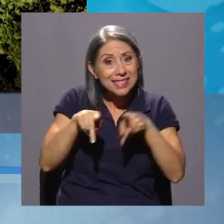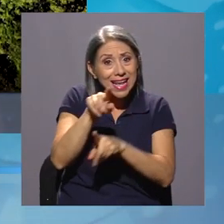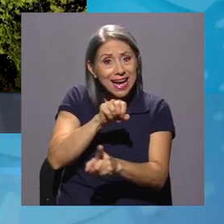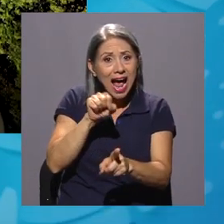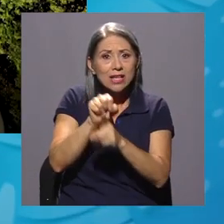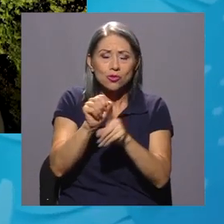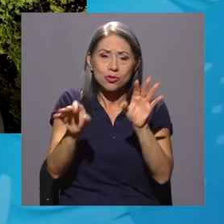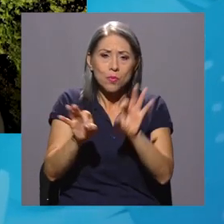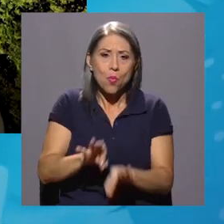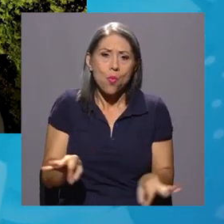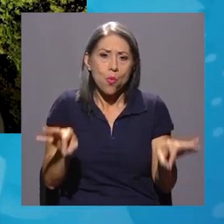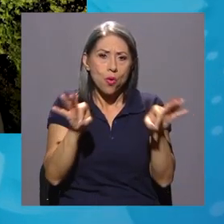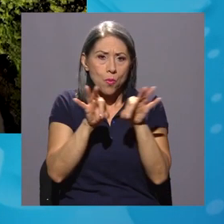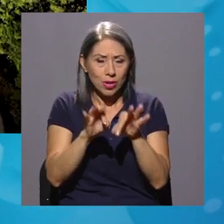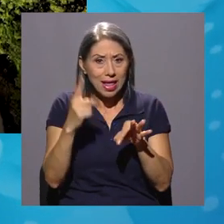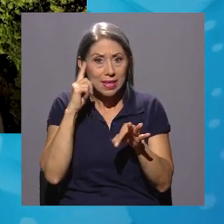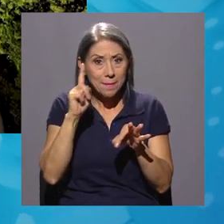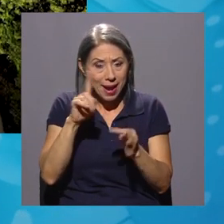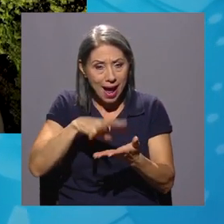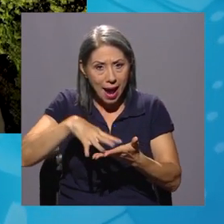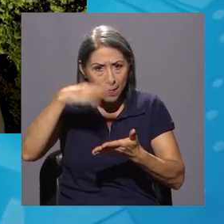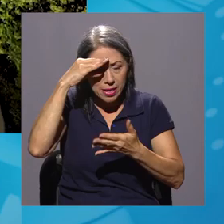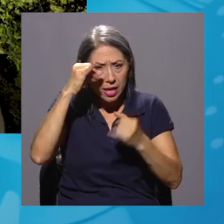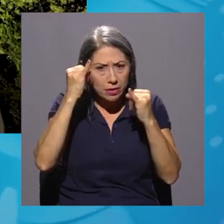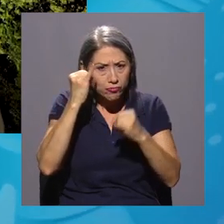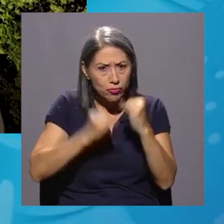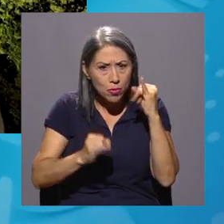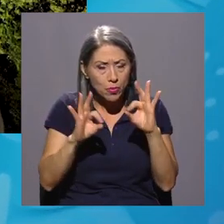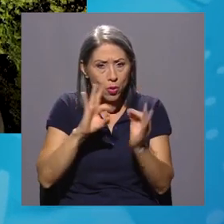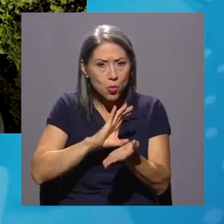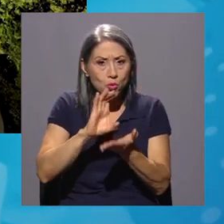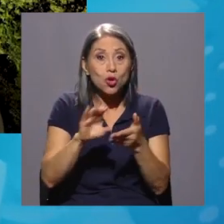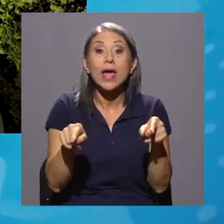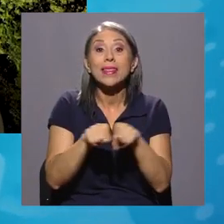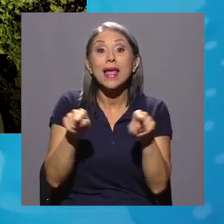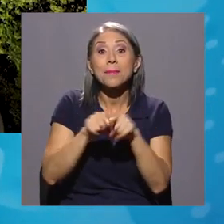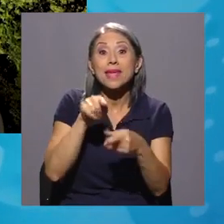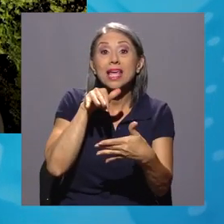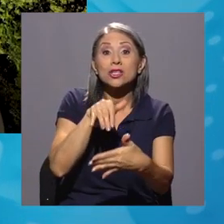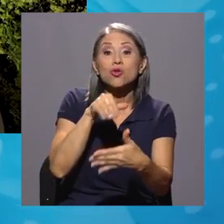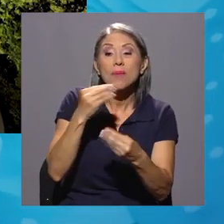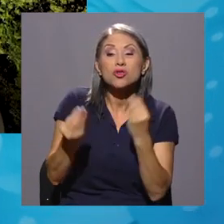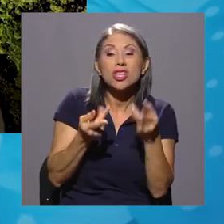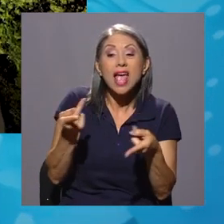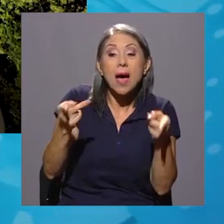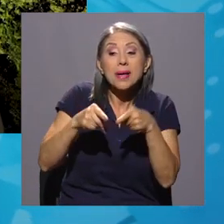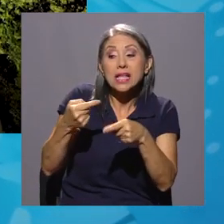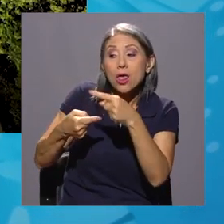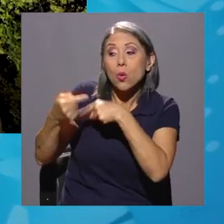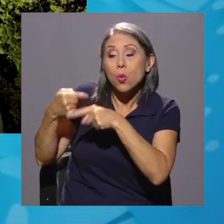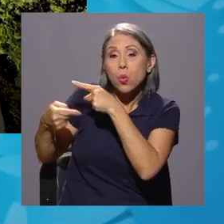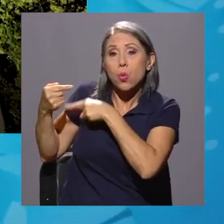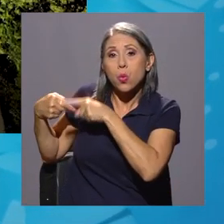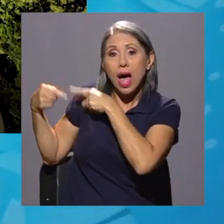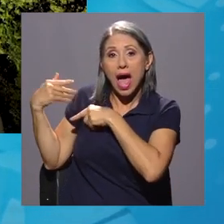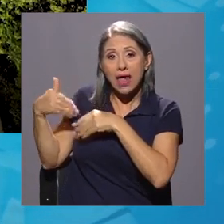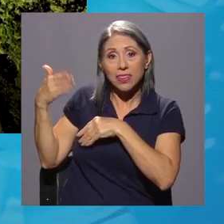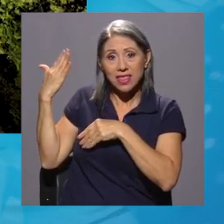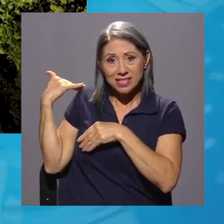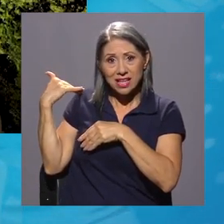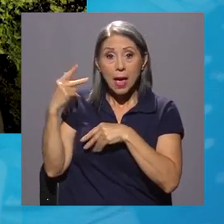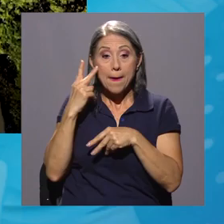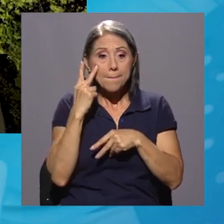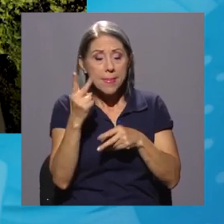año de carrera concluido. Entonces se trabaja mucho un grupo, depende de las lecturas, por supuesto, que hagan las personas y se ven